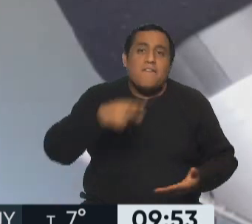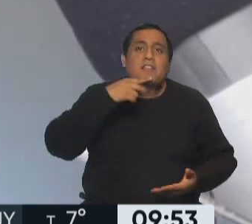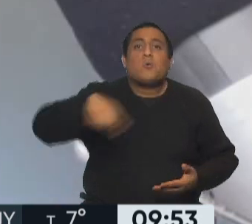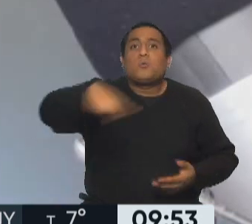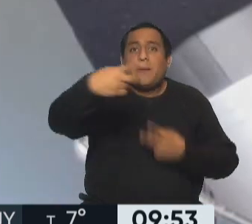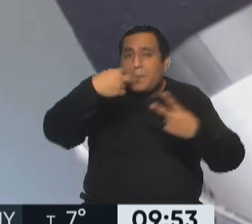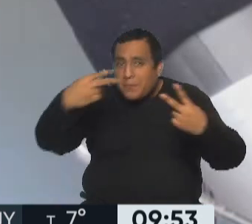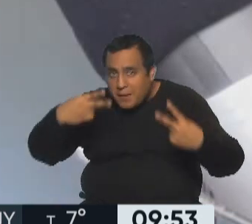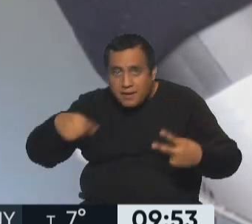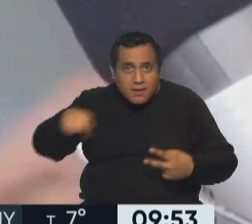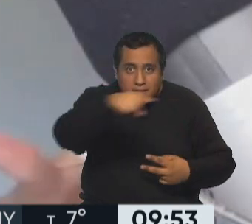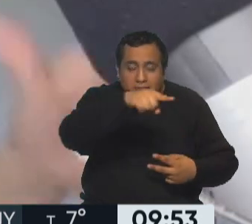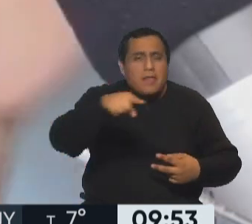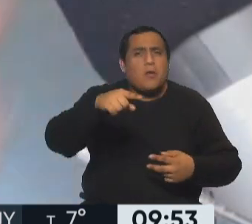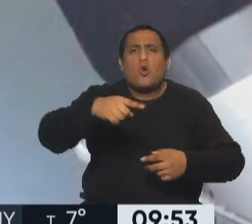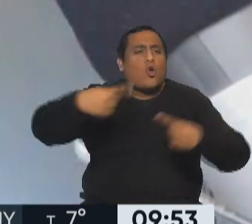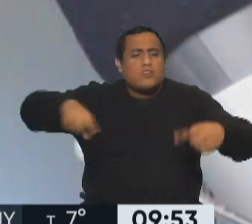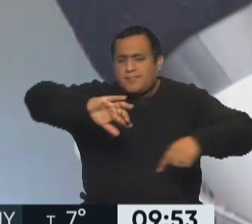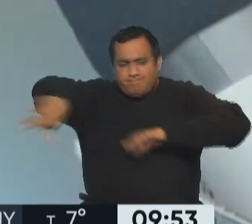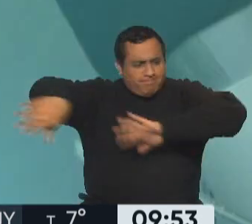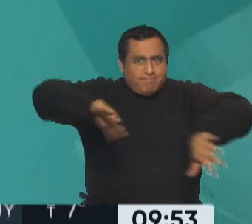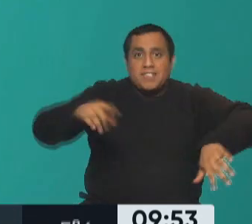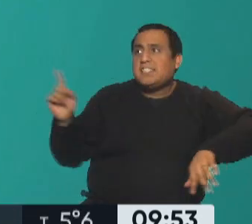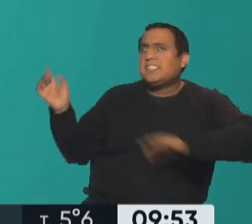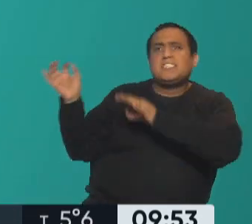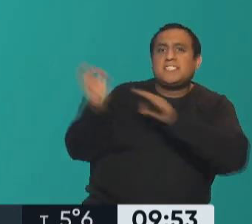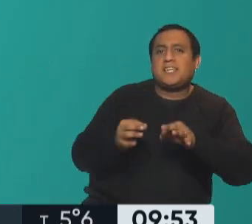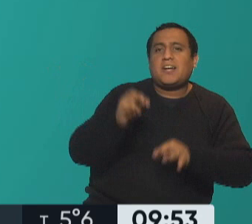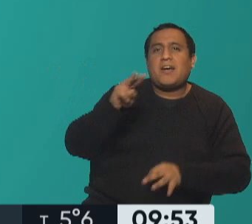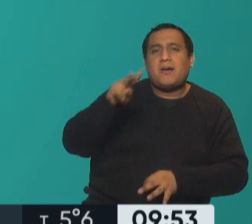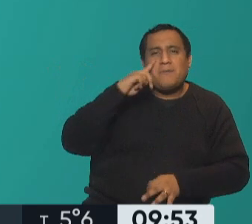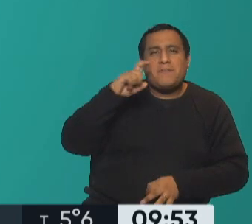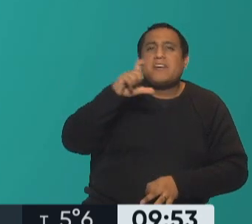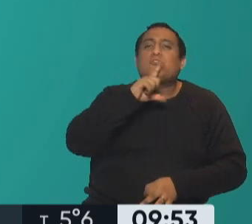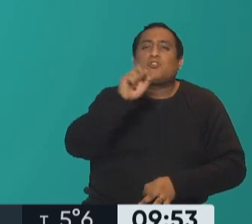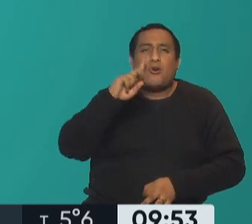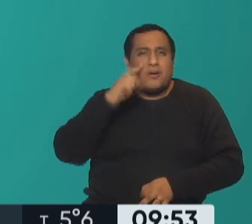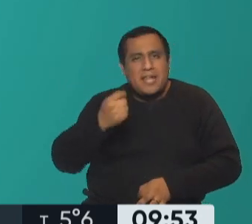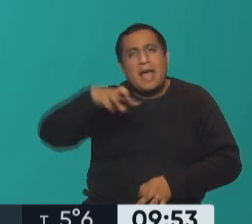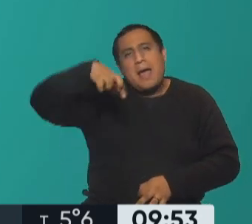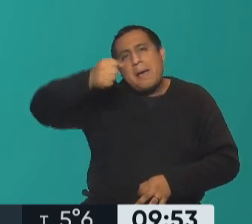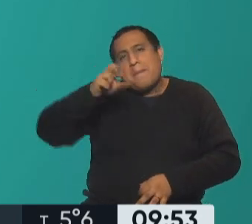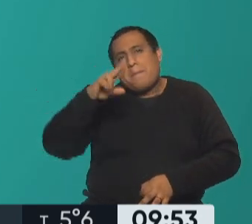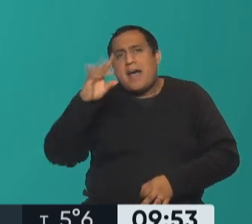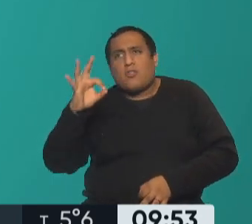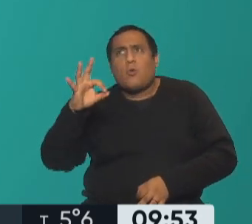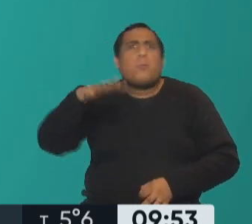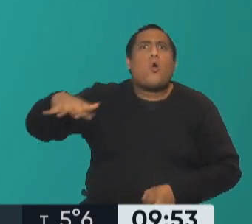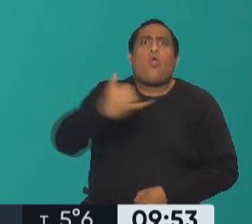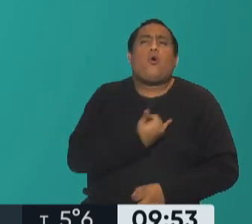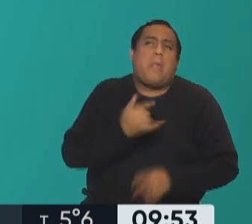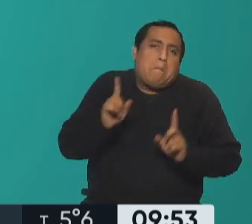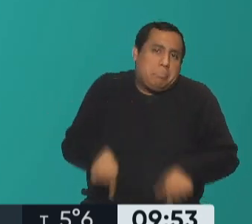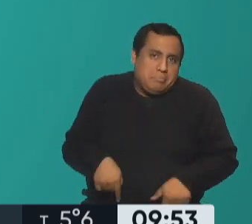televidente que estáis del otro lado corra todo porque llega ella Victoria Pardo desde no sé dónde pero ha